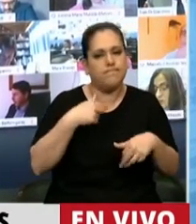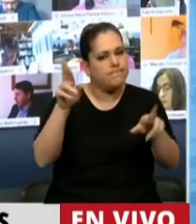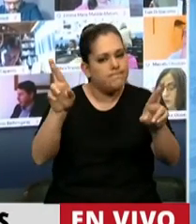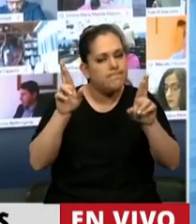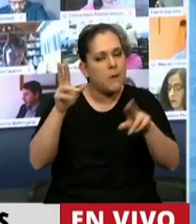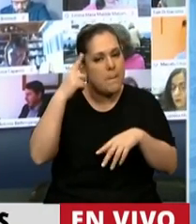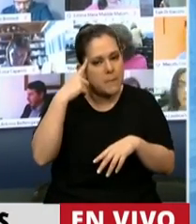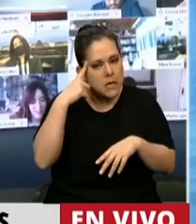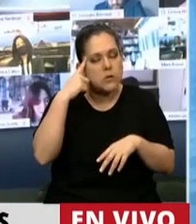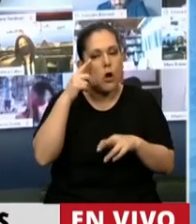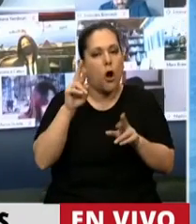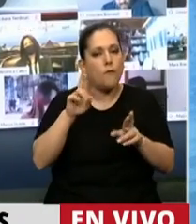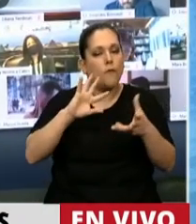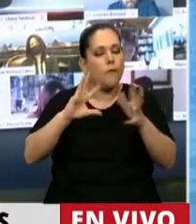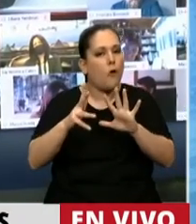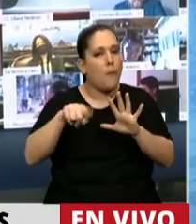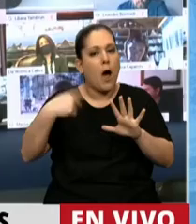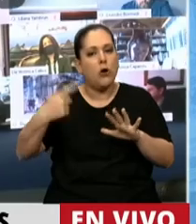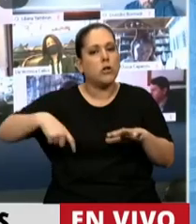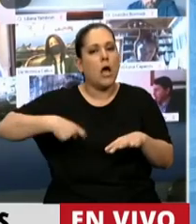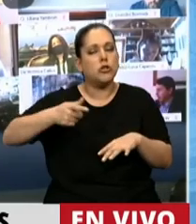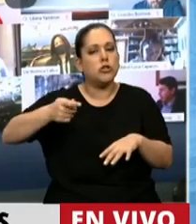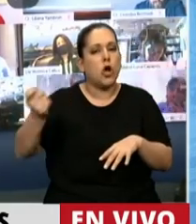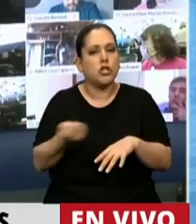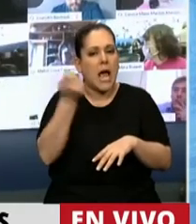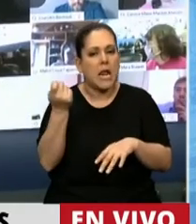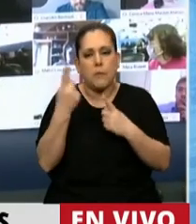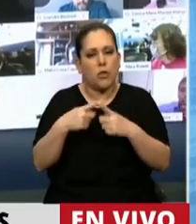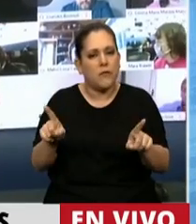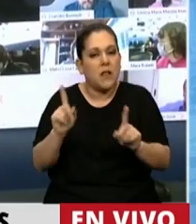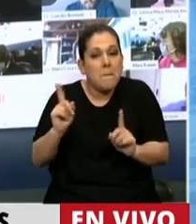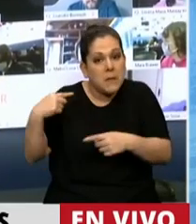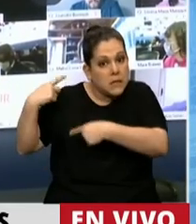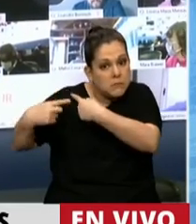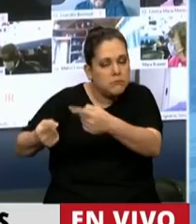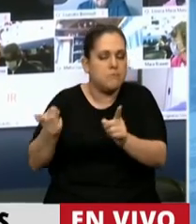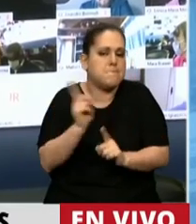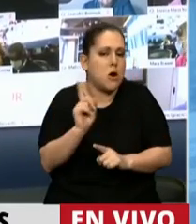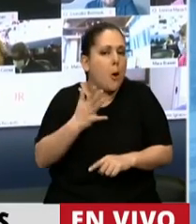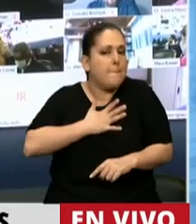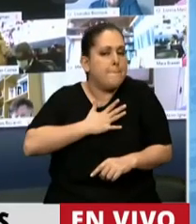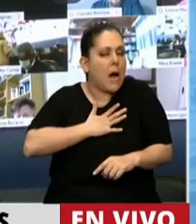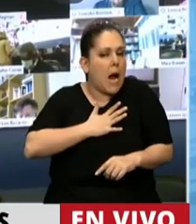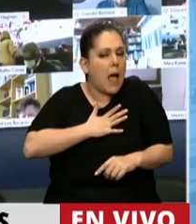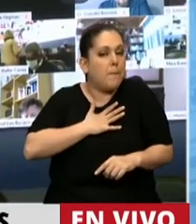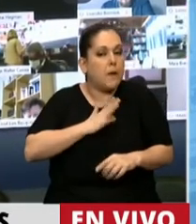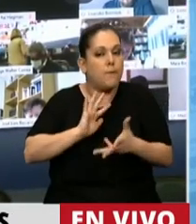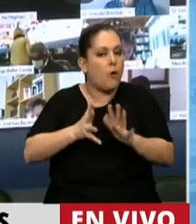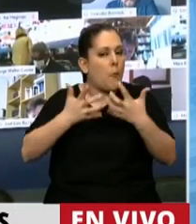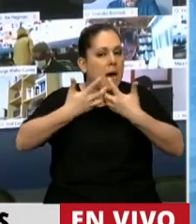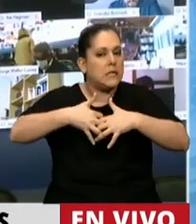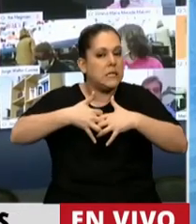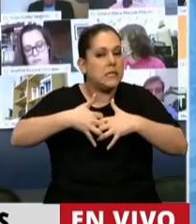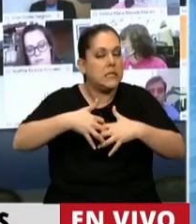que a la larga se intente otra forma de socialismo, no igual a la que ya fue, pero para mí sigue siendo el mejor